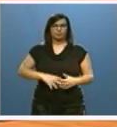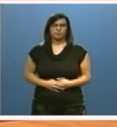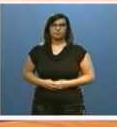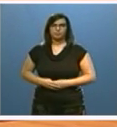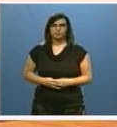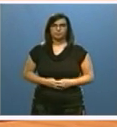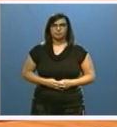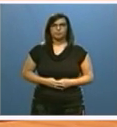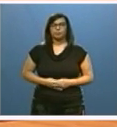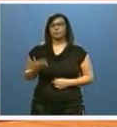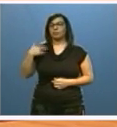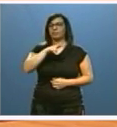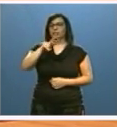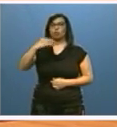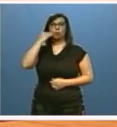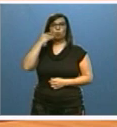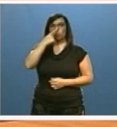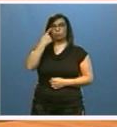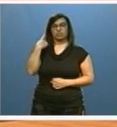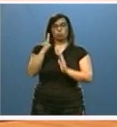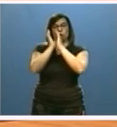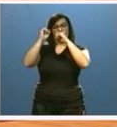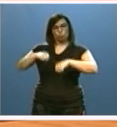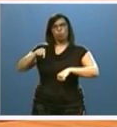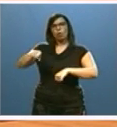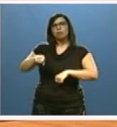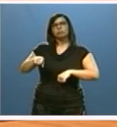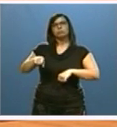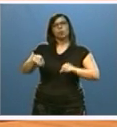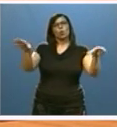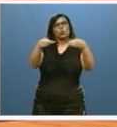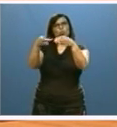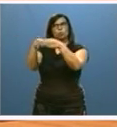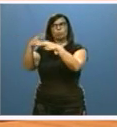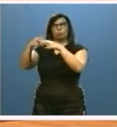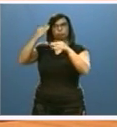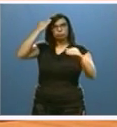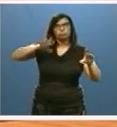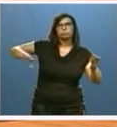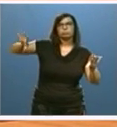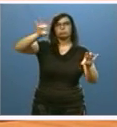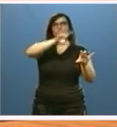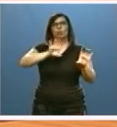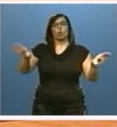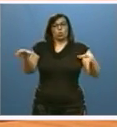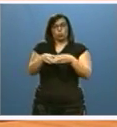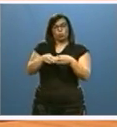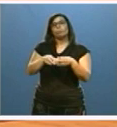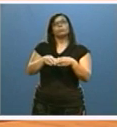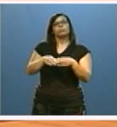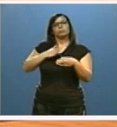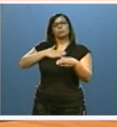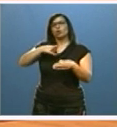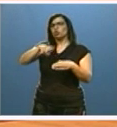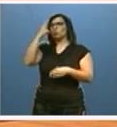En el Acuerdo de 22 de julio de 2015, los principales grupos de la Cámara y la Junta nos comprometimos